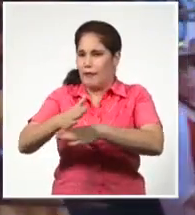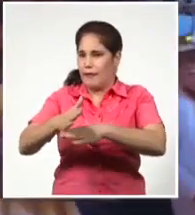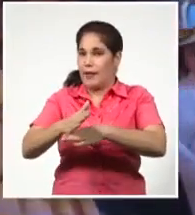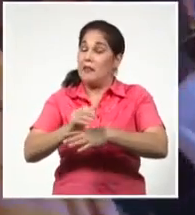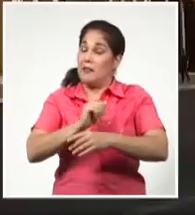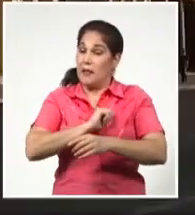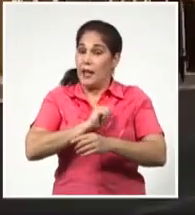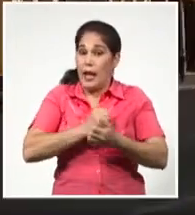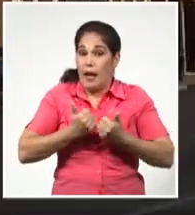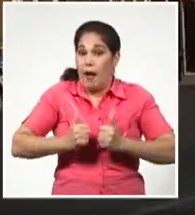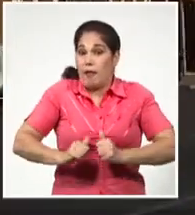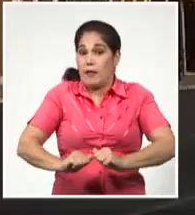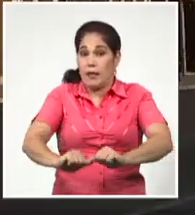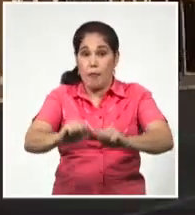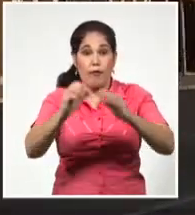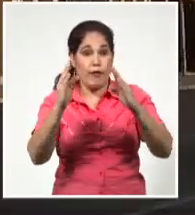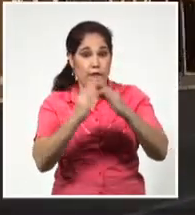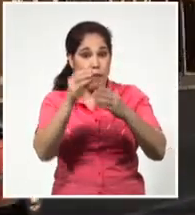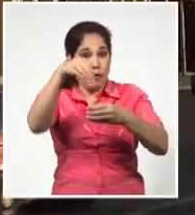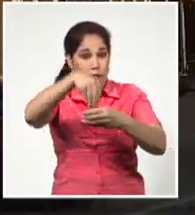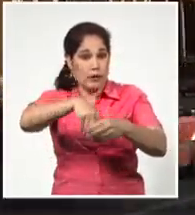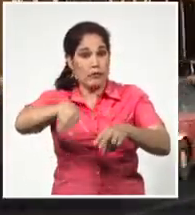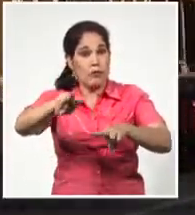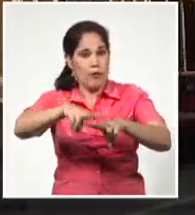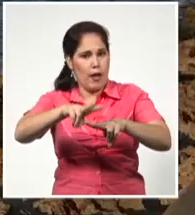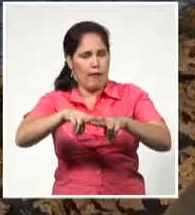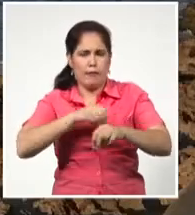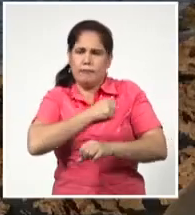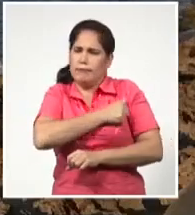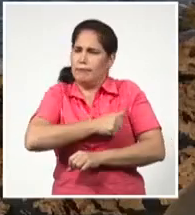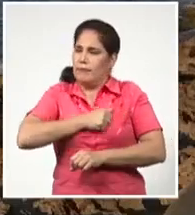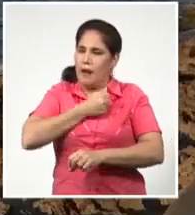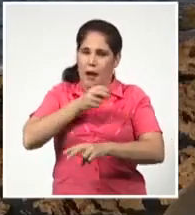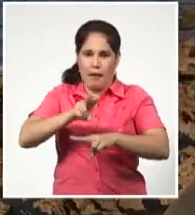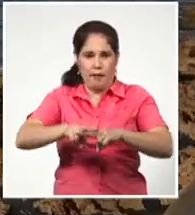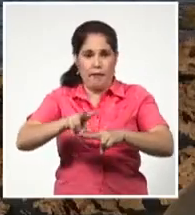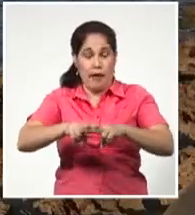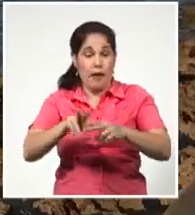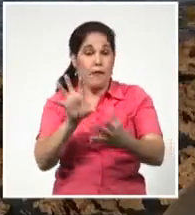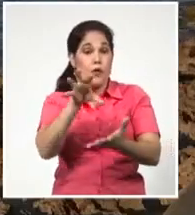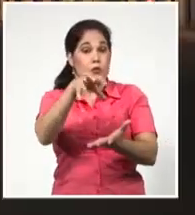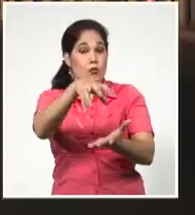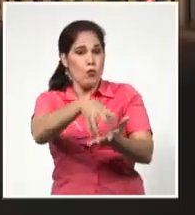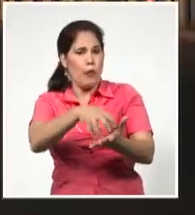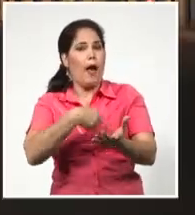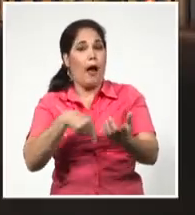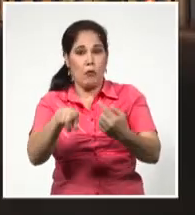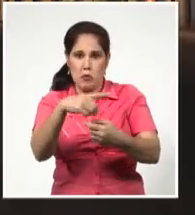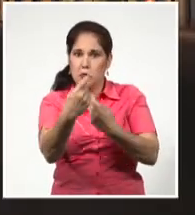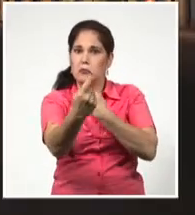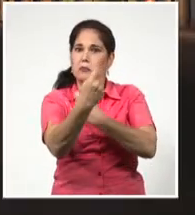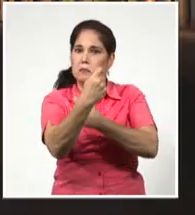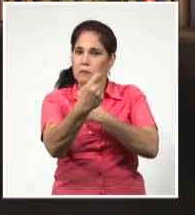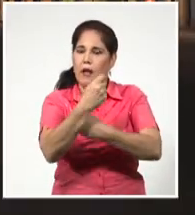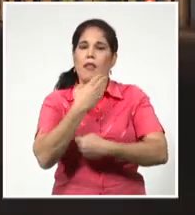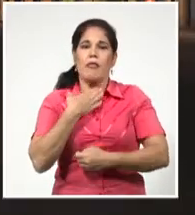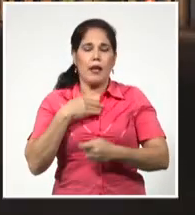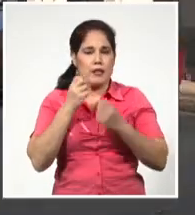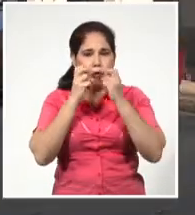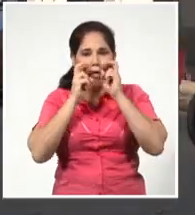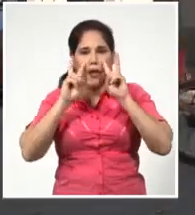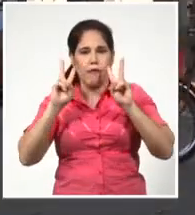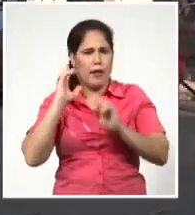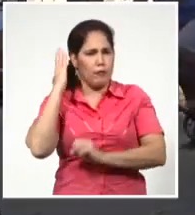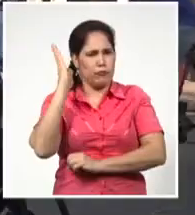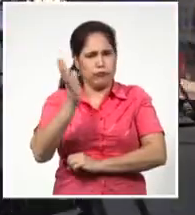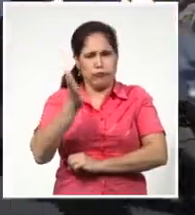quienes nacimos o vivimos en ella, la amamos tanto. Esta ciudad nos ha enseñado que tiene ganas de vivir y se